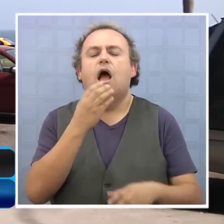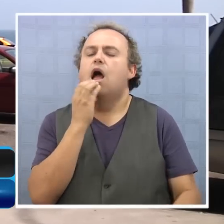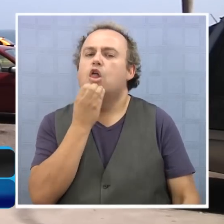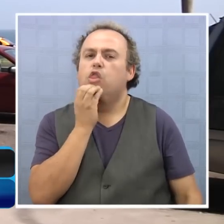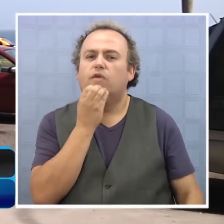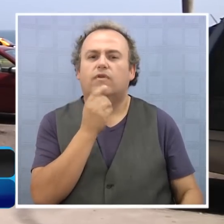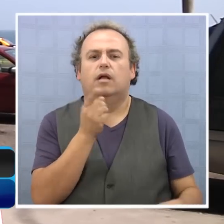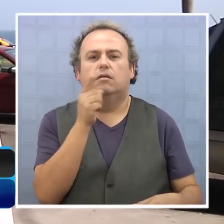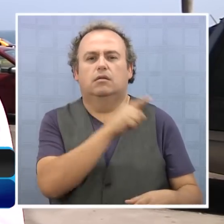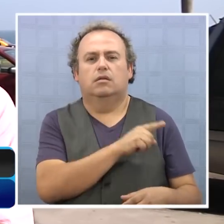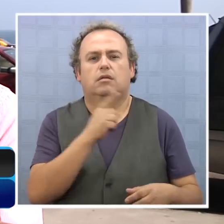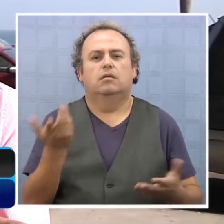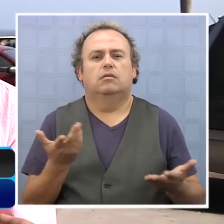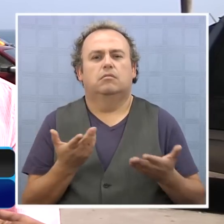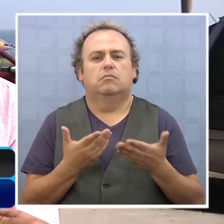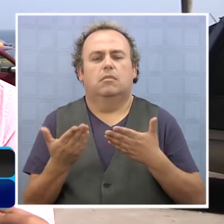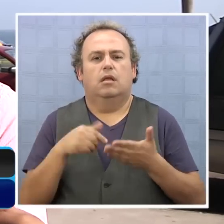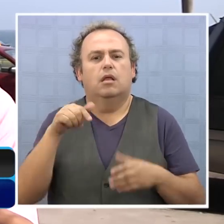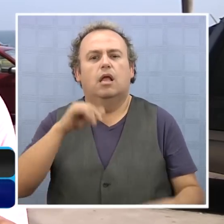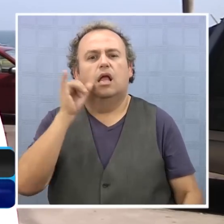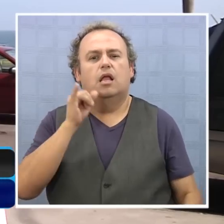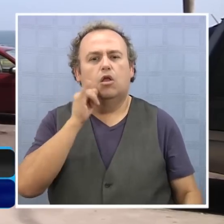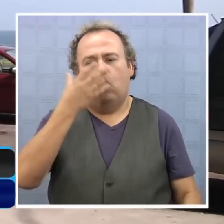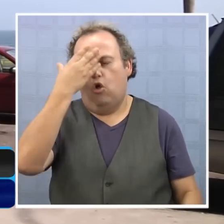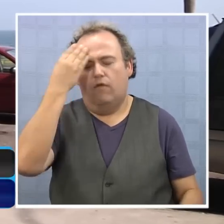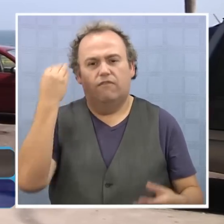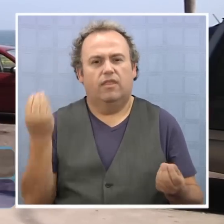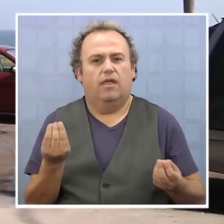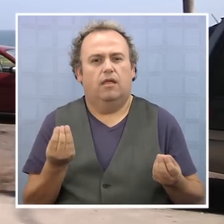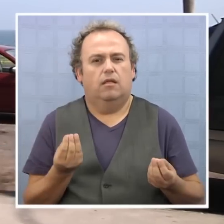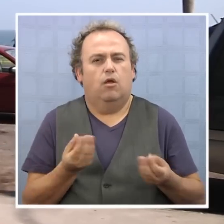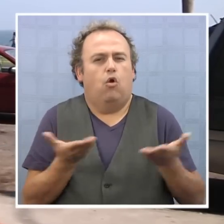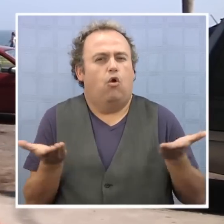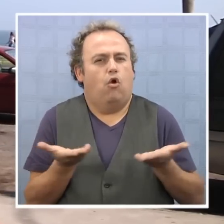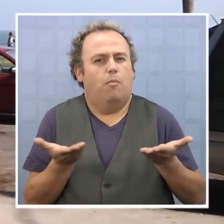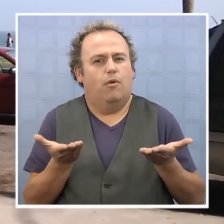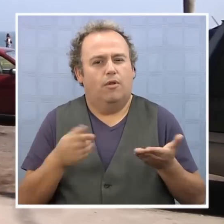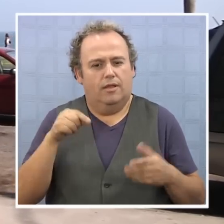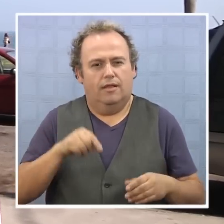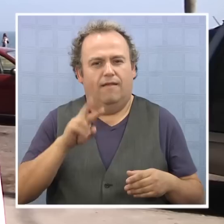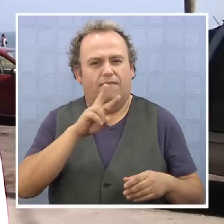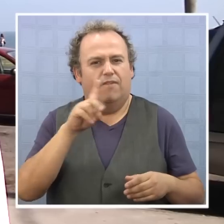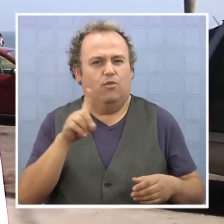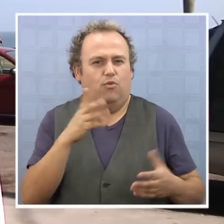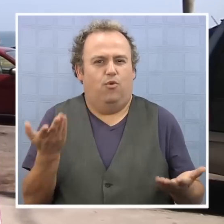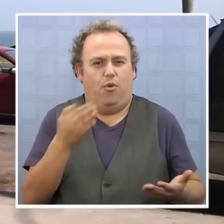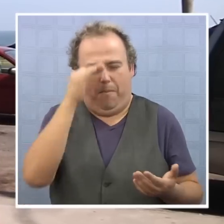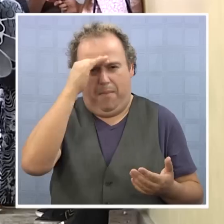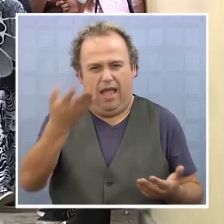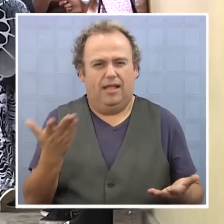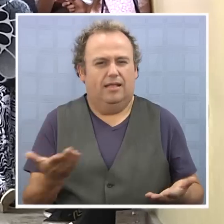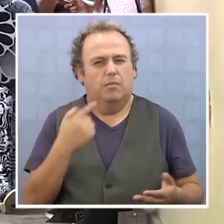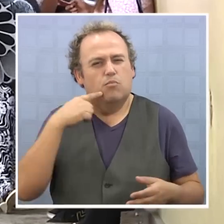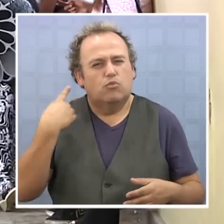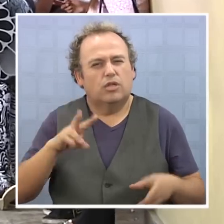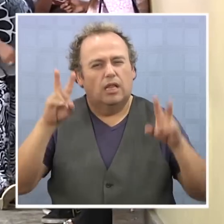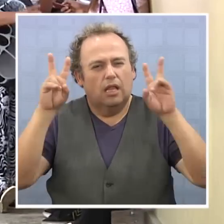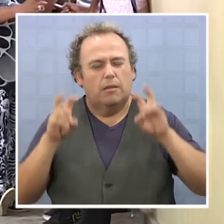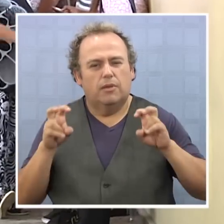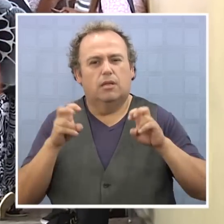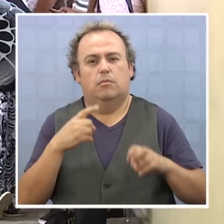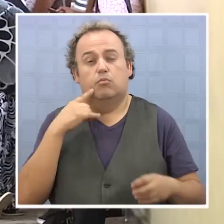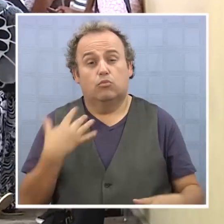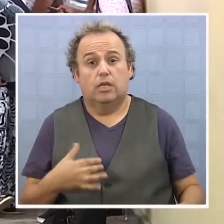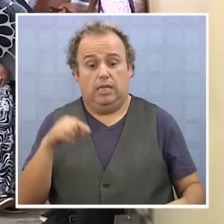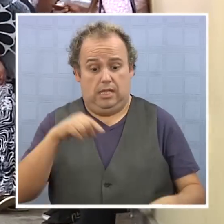a partir de Antofagasta, una constructora en Pica. Y Quique, una vez más, queda obviado. ¿Cómo quedó obviado a momento dado con los liceos de excelencia? Entonces, todas las materias